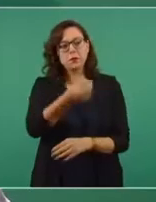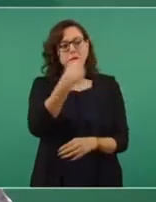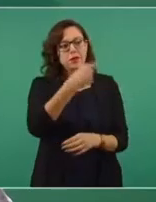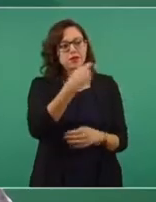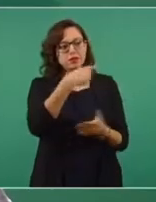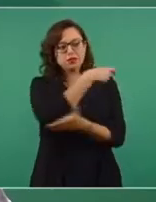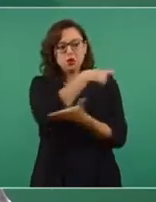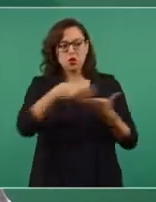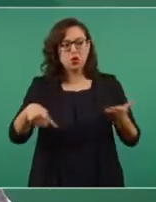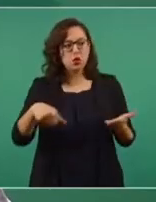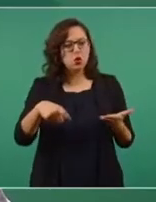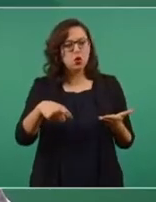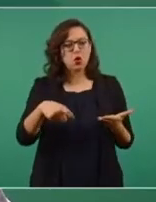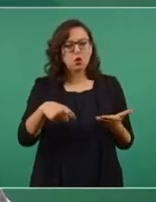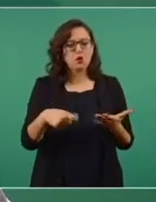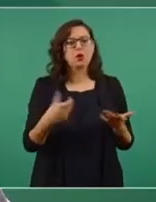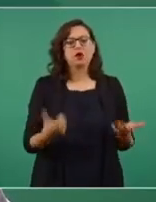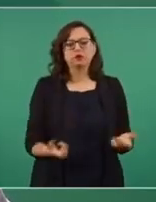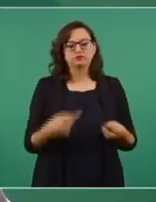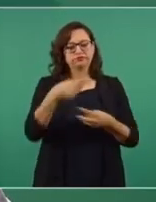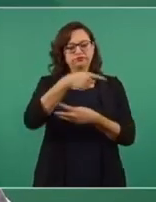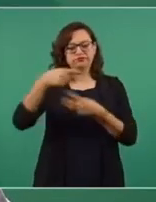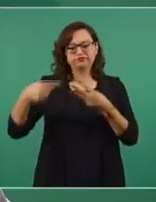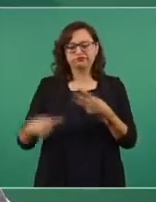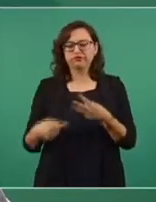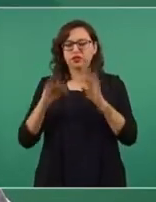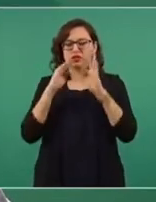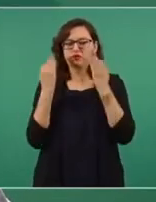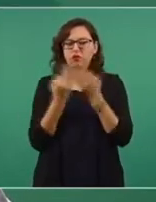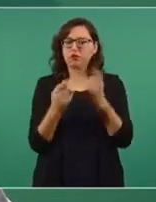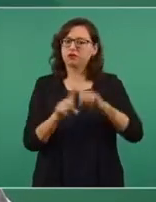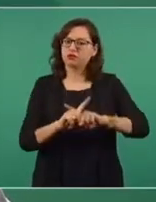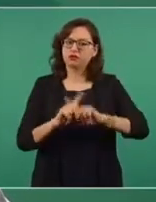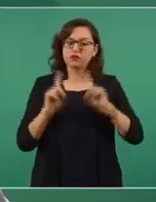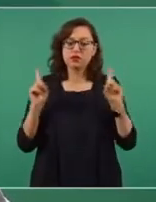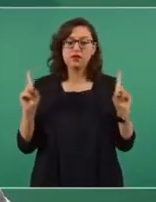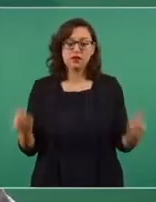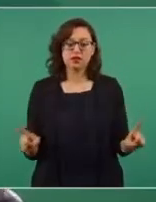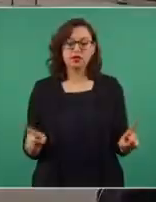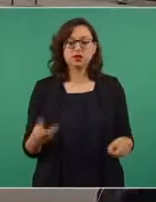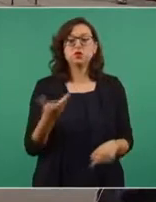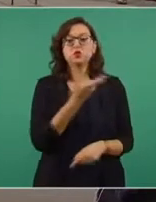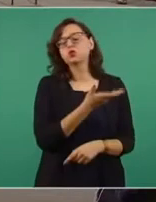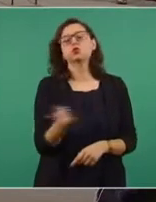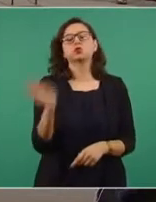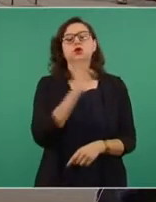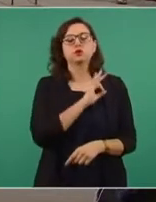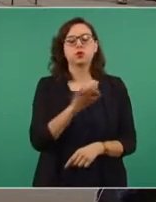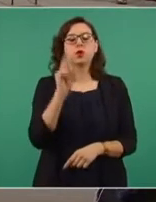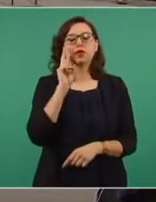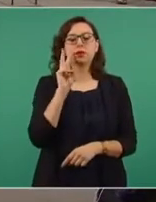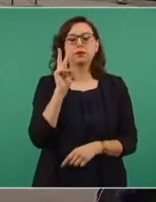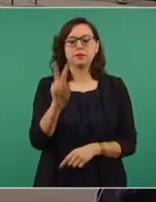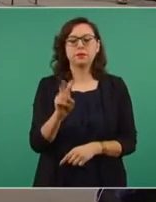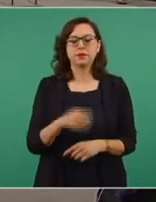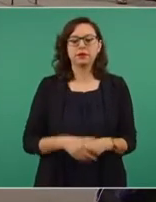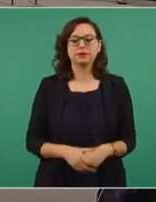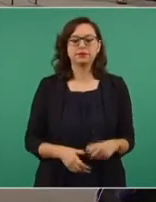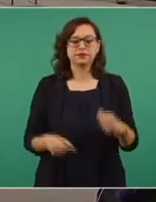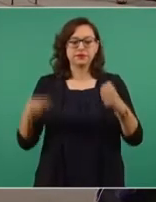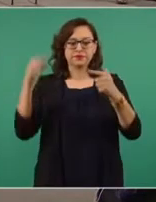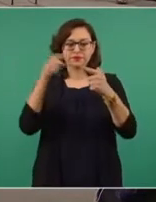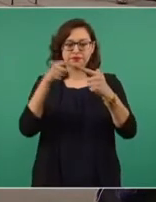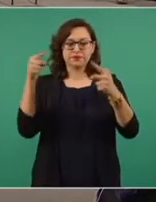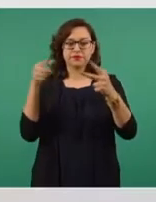conoce como triple optimización. ¿En qué consiste? Ustedes pueden ver en esta lámina la triple